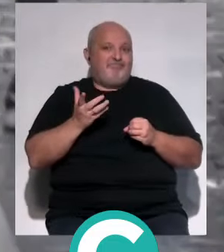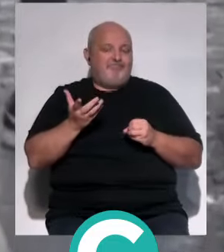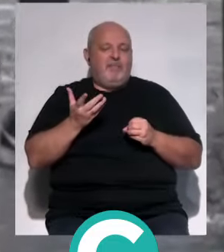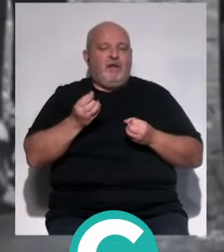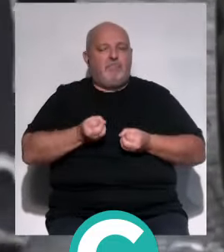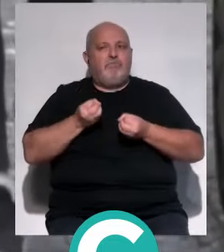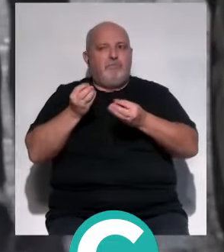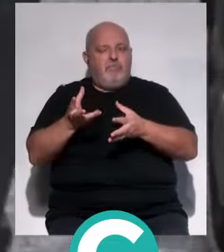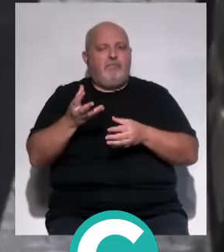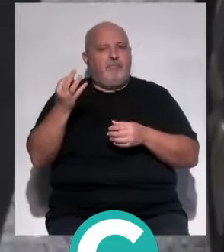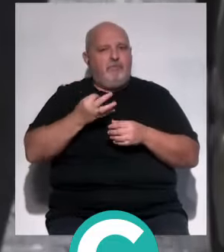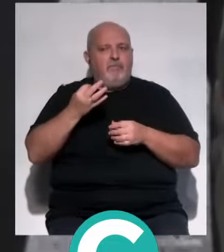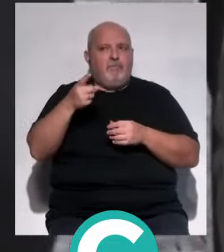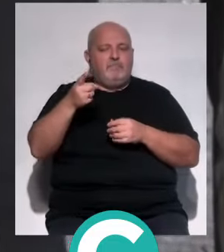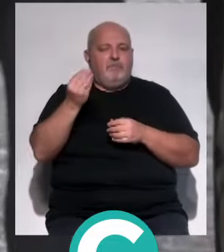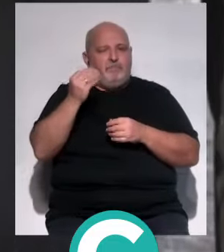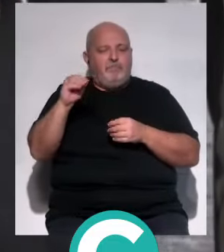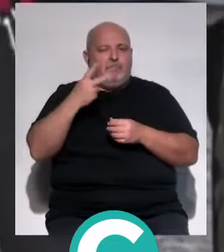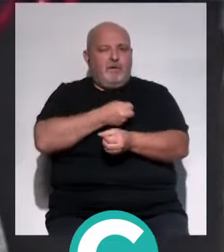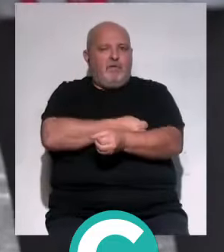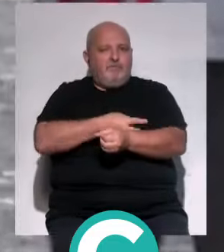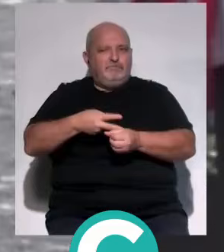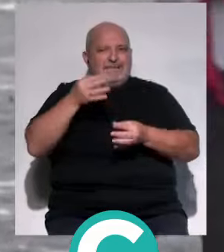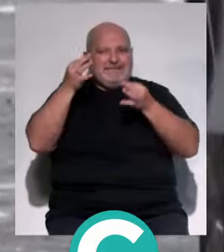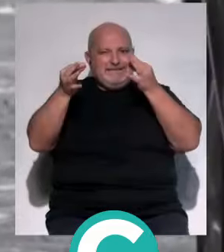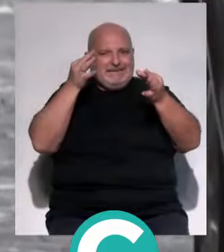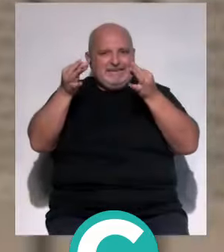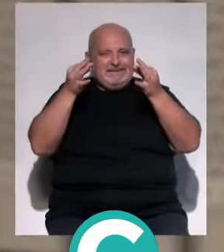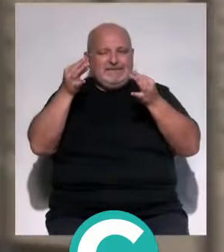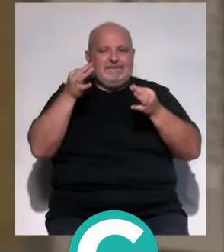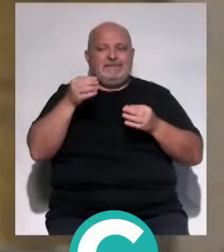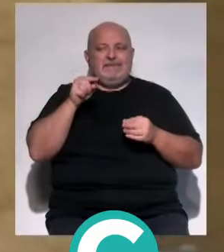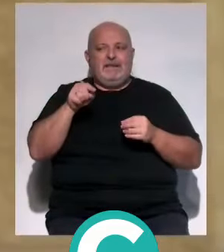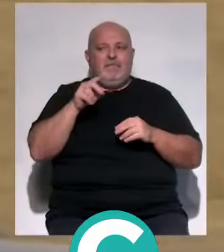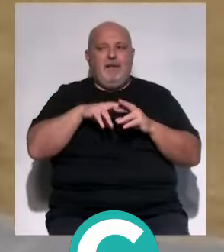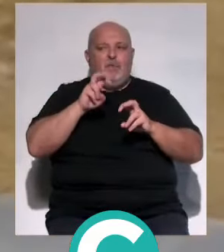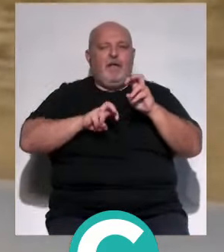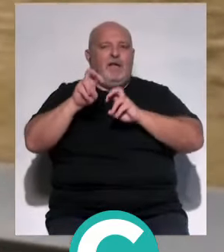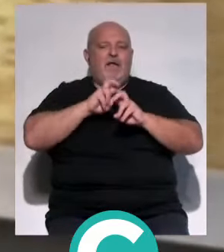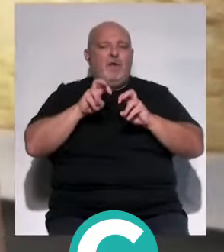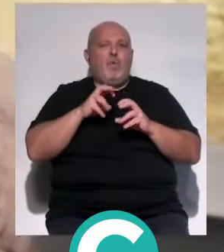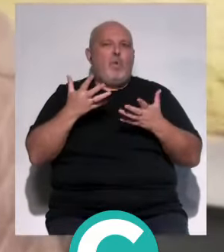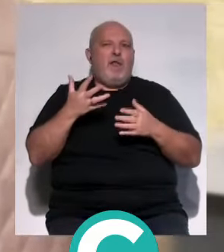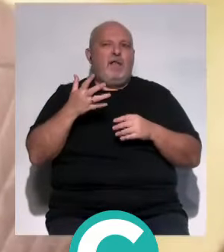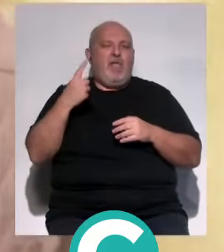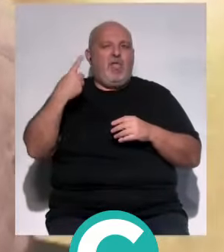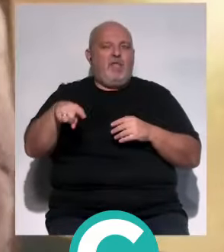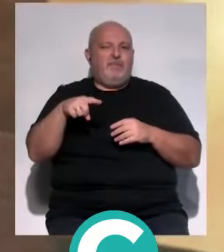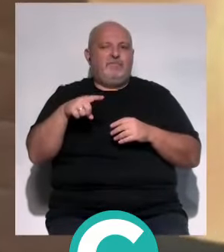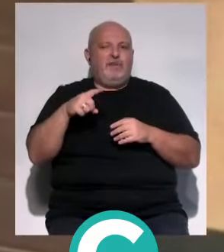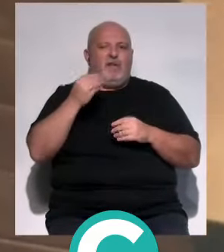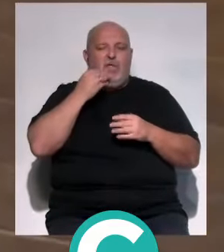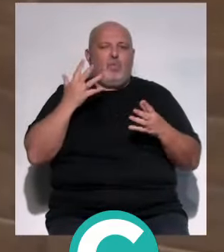que comentarlo, te tendrán que hacer unas analíticas más exhaustivas y más frecuentes para ver qué efecto está teniendo esa